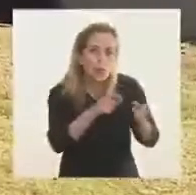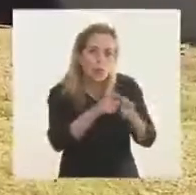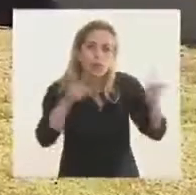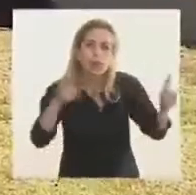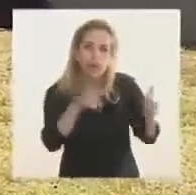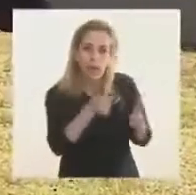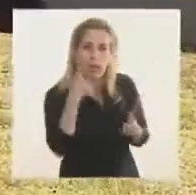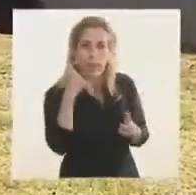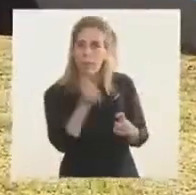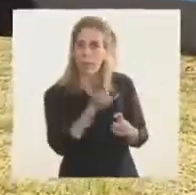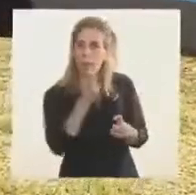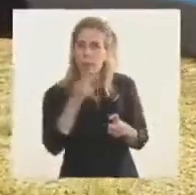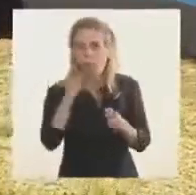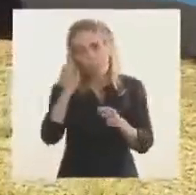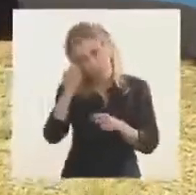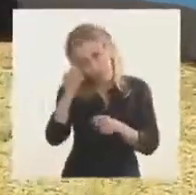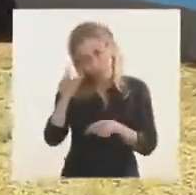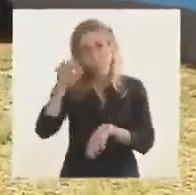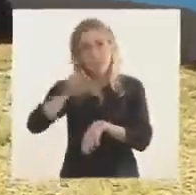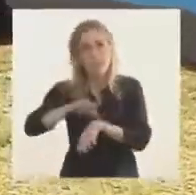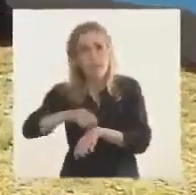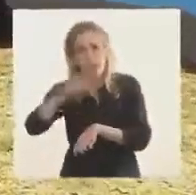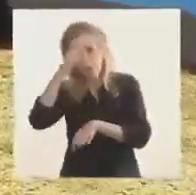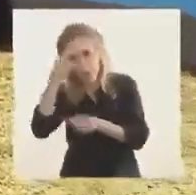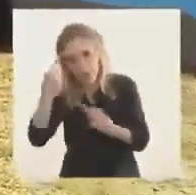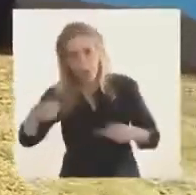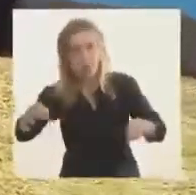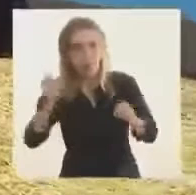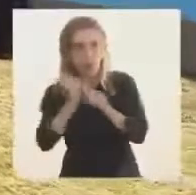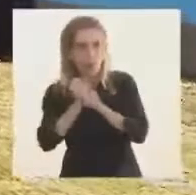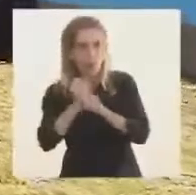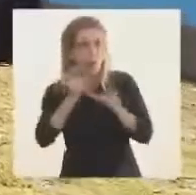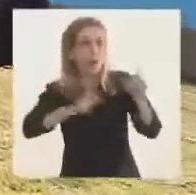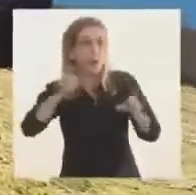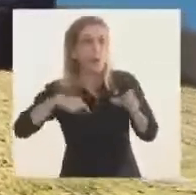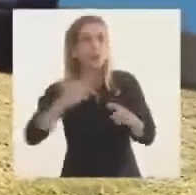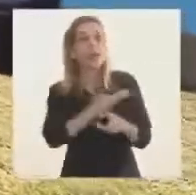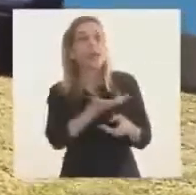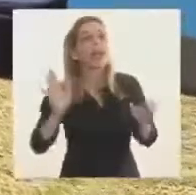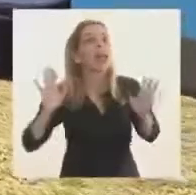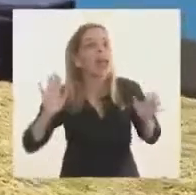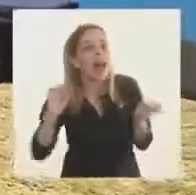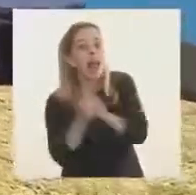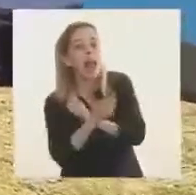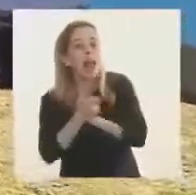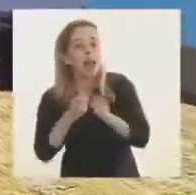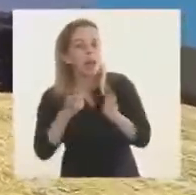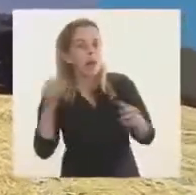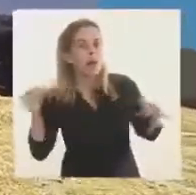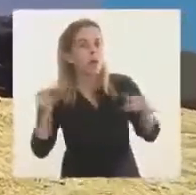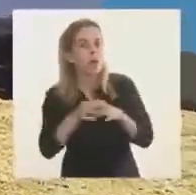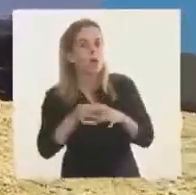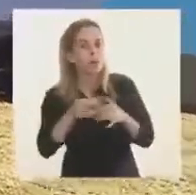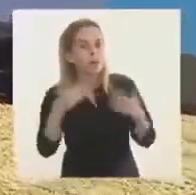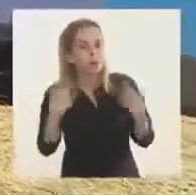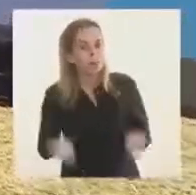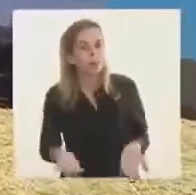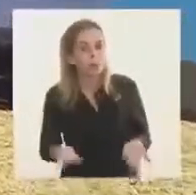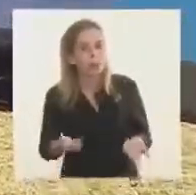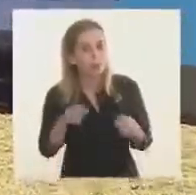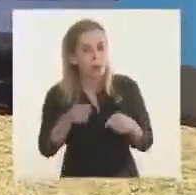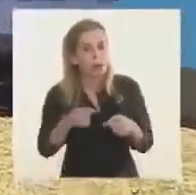profesionales de la salud y nos muestre a todos más solidarios, nos muestre a todos más comprometidos por ese bien común.